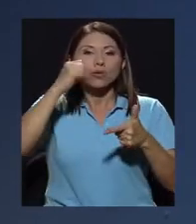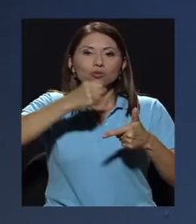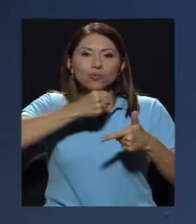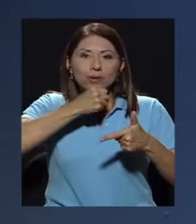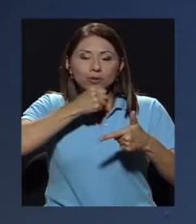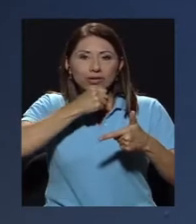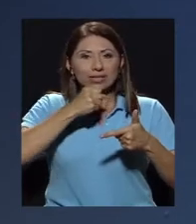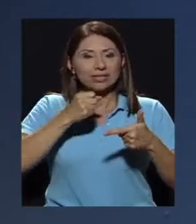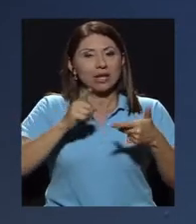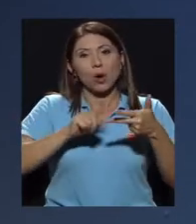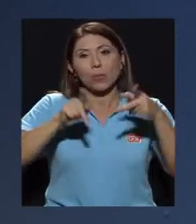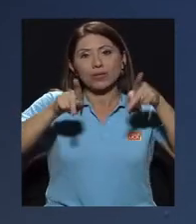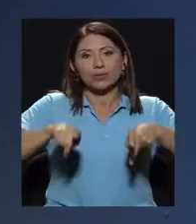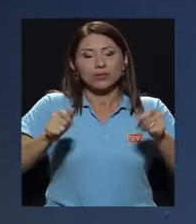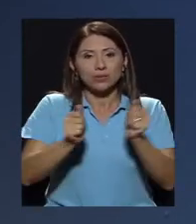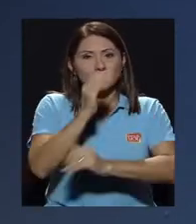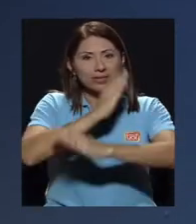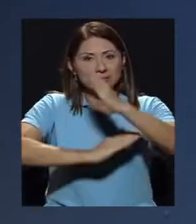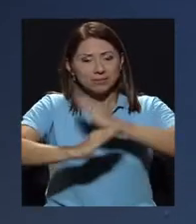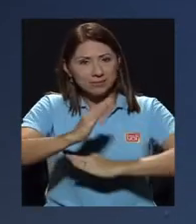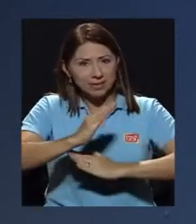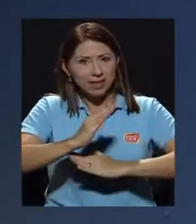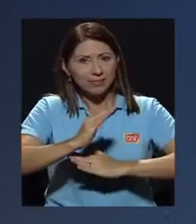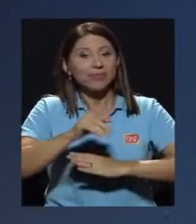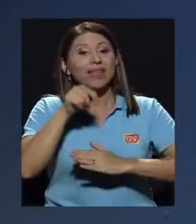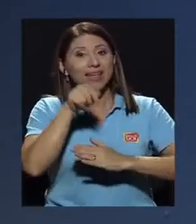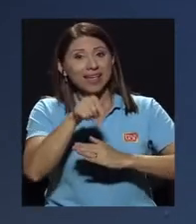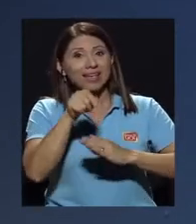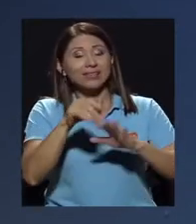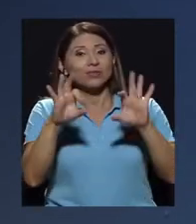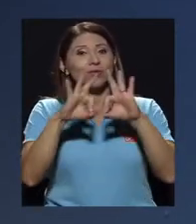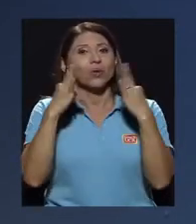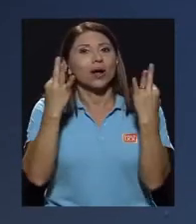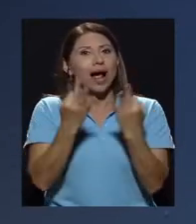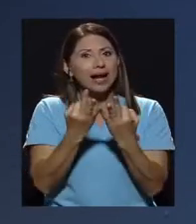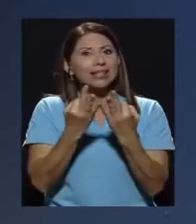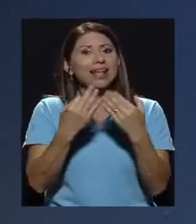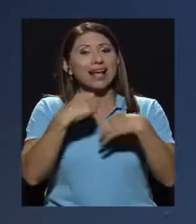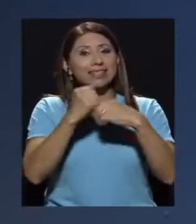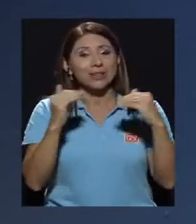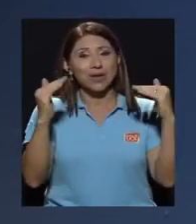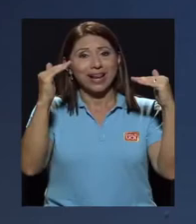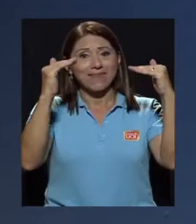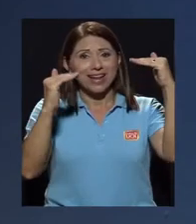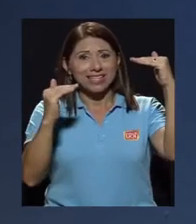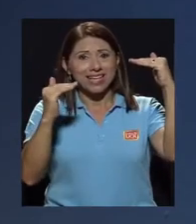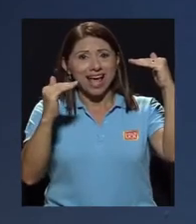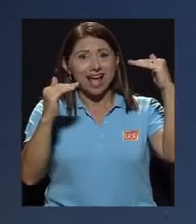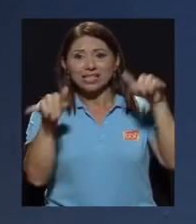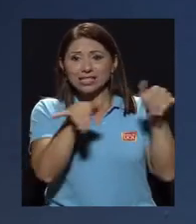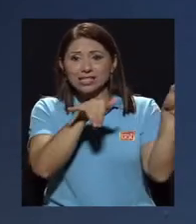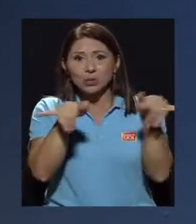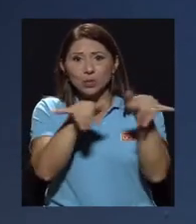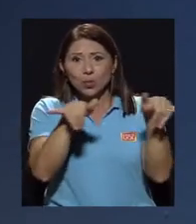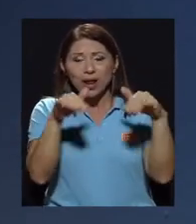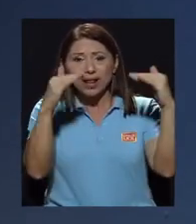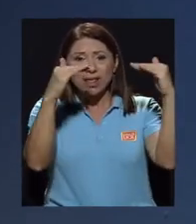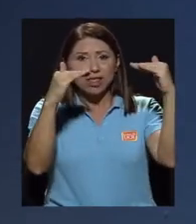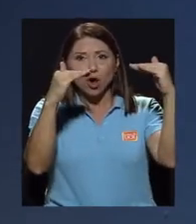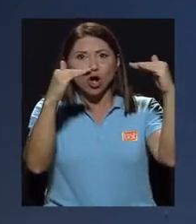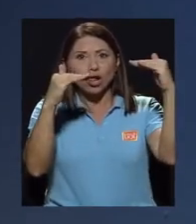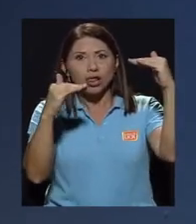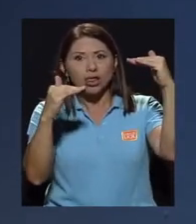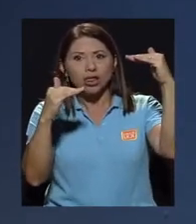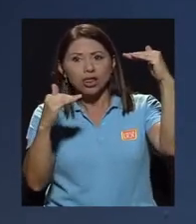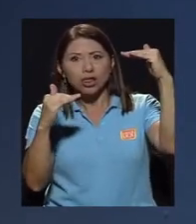y personas con discapacidad, precisamente son los que va aumentando la brecha en el uso de las tecnologías y el acceso también